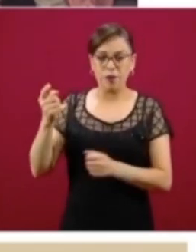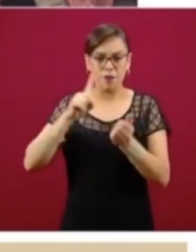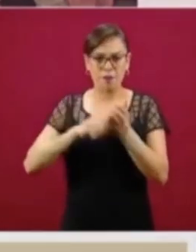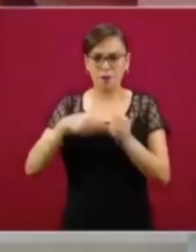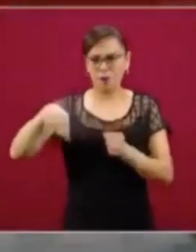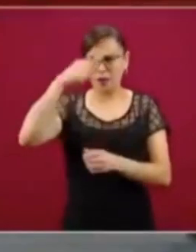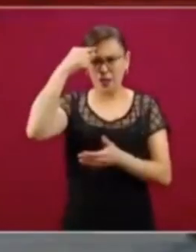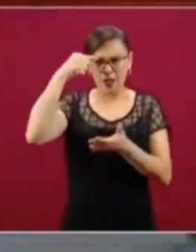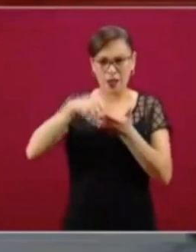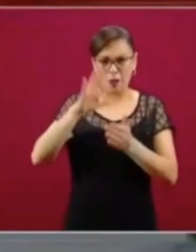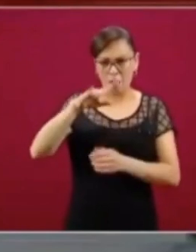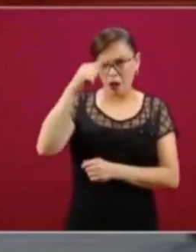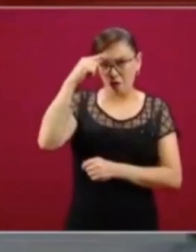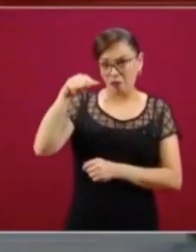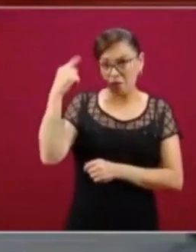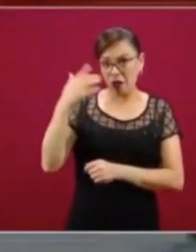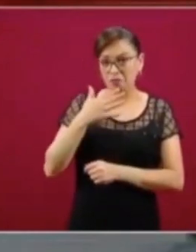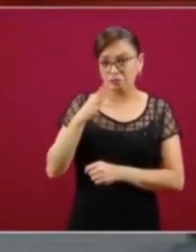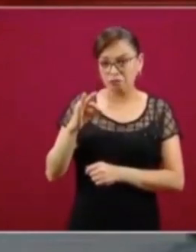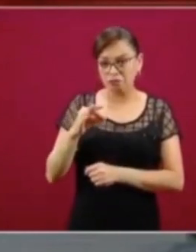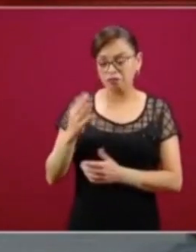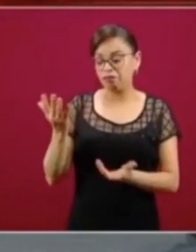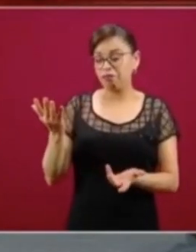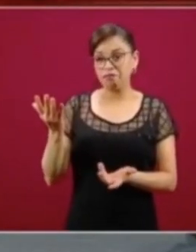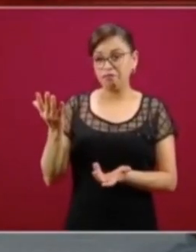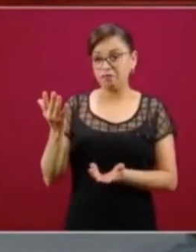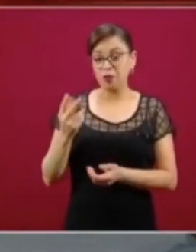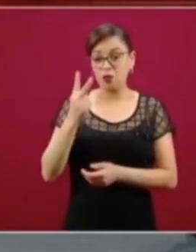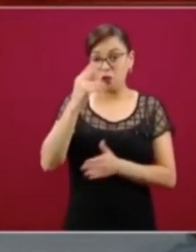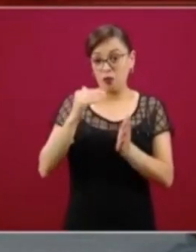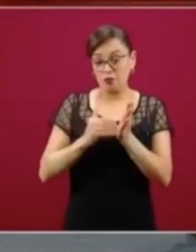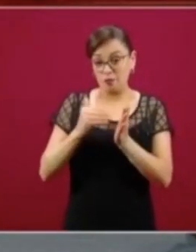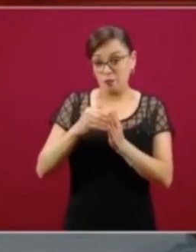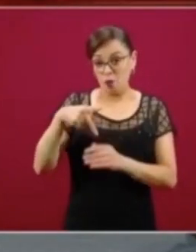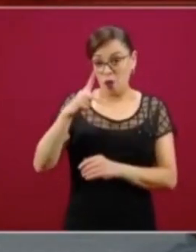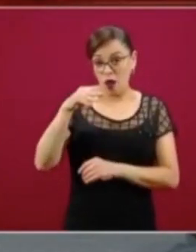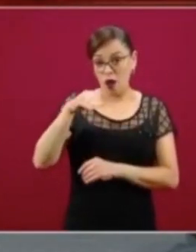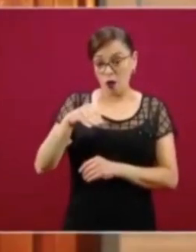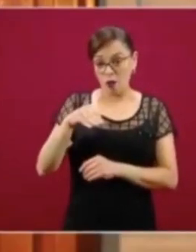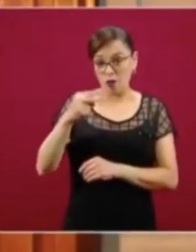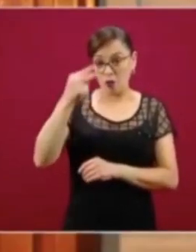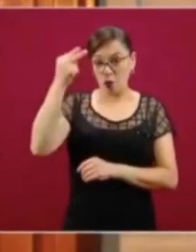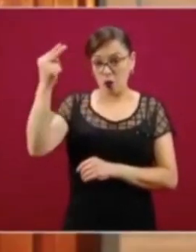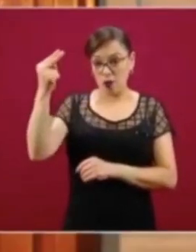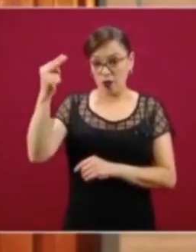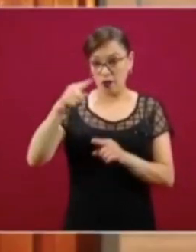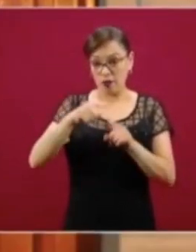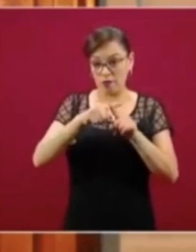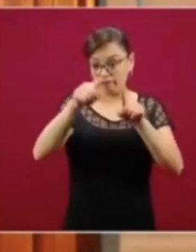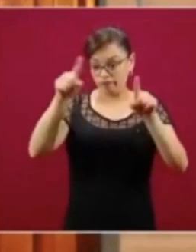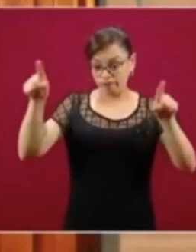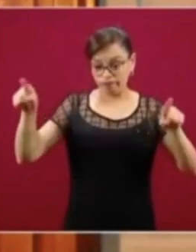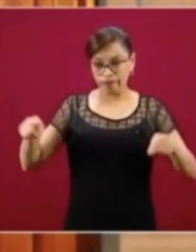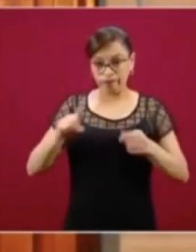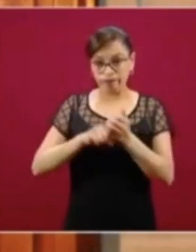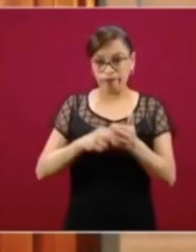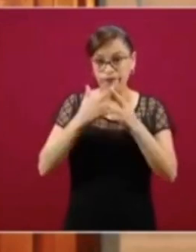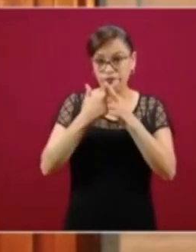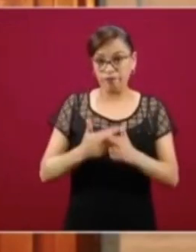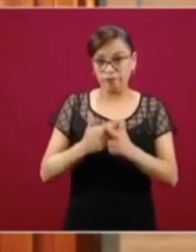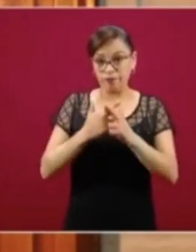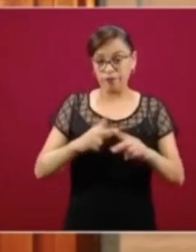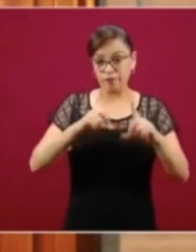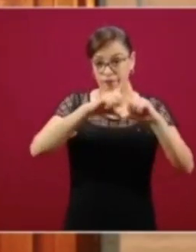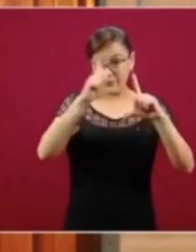todos que de los más de dos millones de kilómetros cuadrados que tiene nuestro territorio nacional,